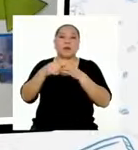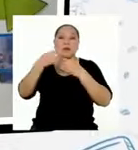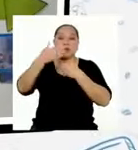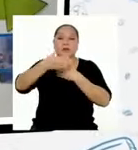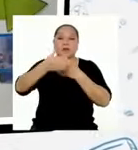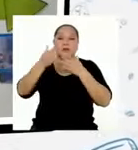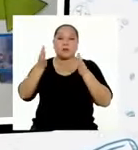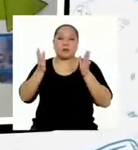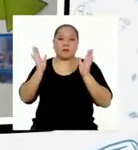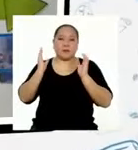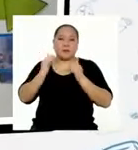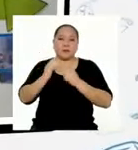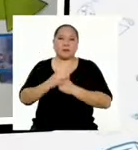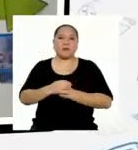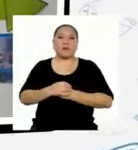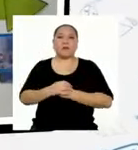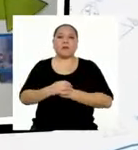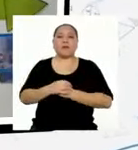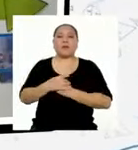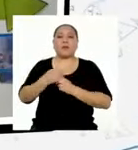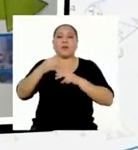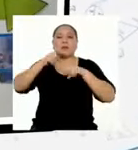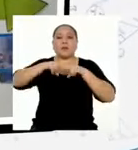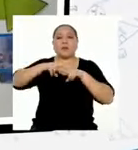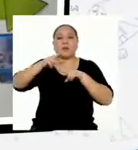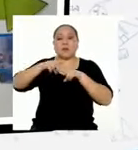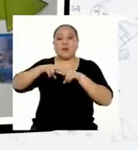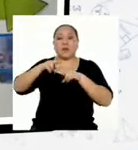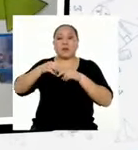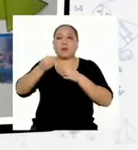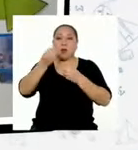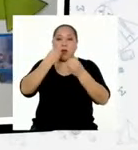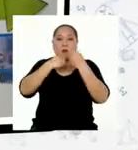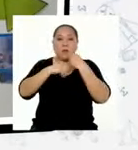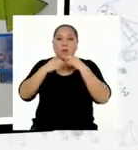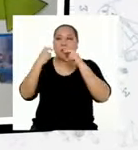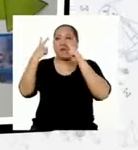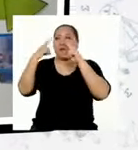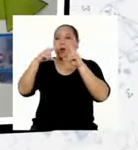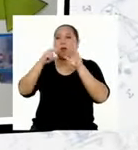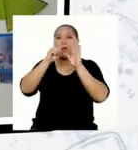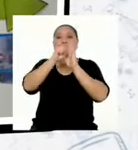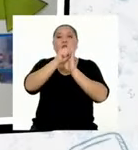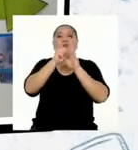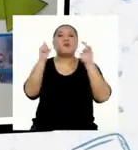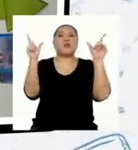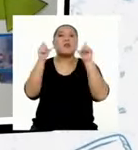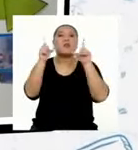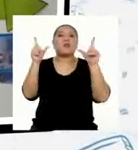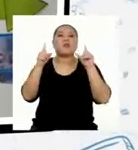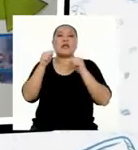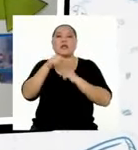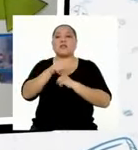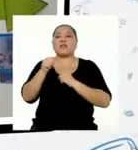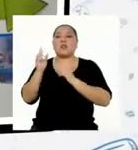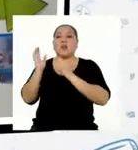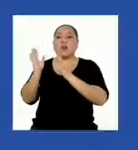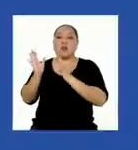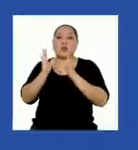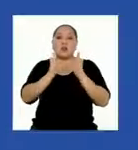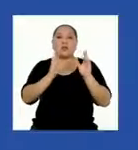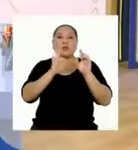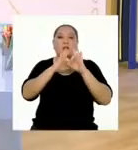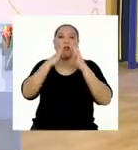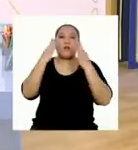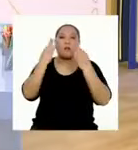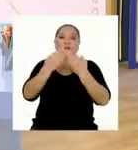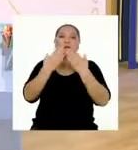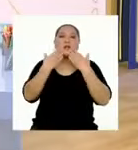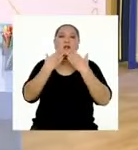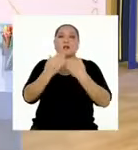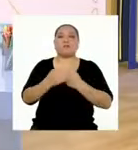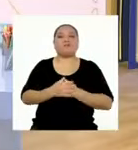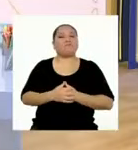sentamos a cenar. Vemos televisión. Así, nos organizamos en familia. Gracias.